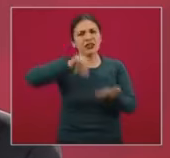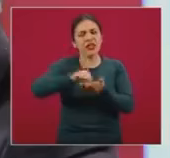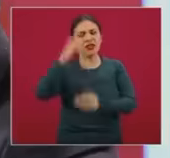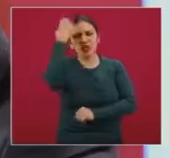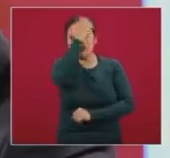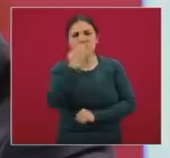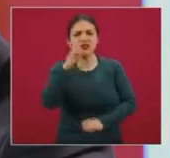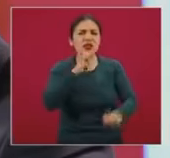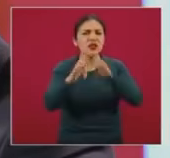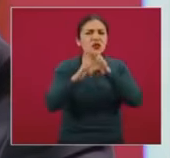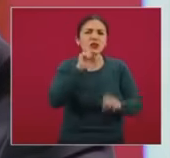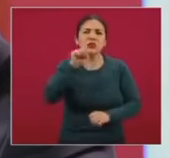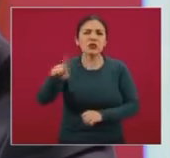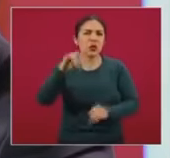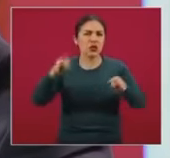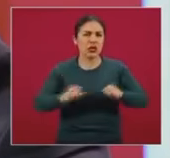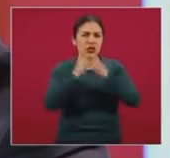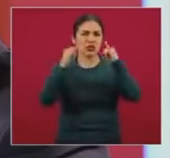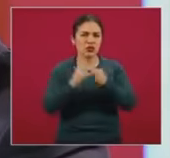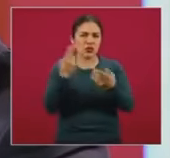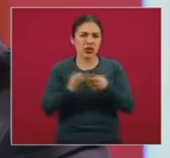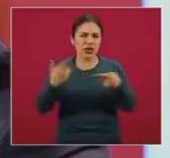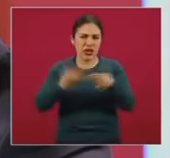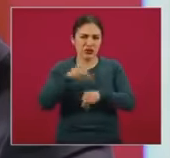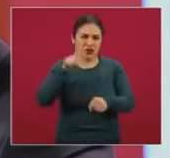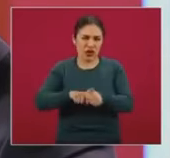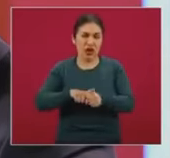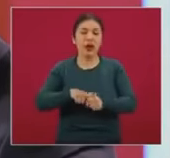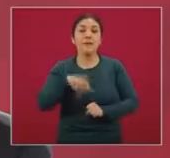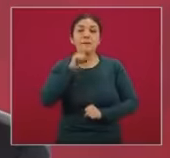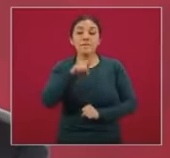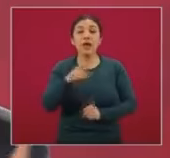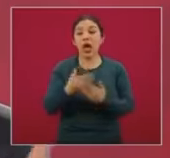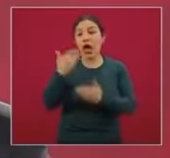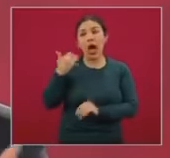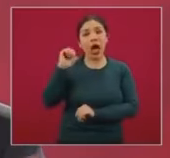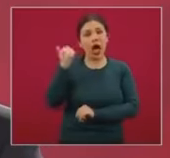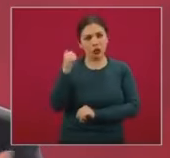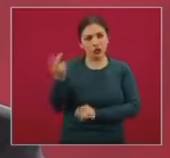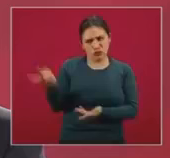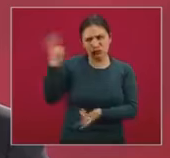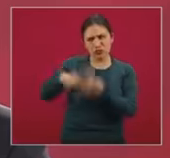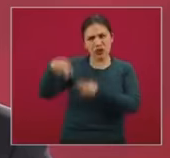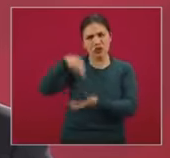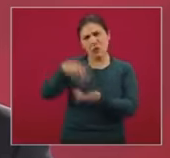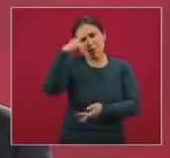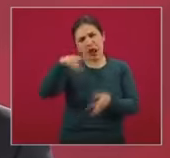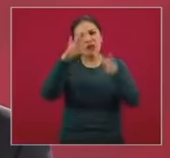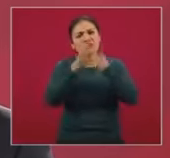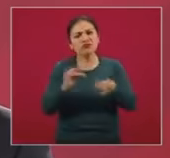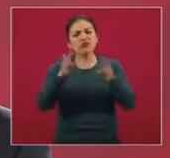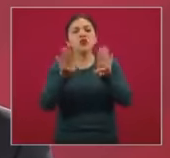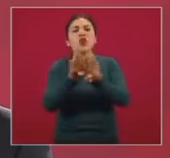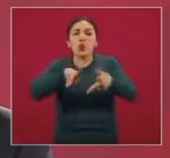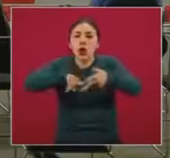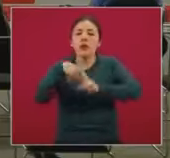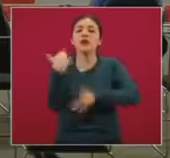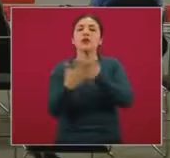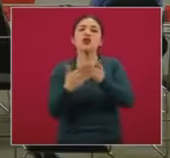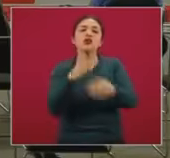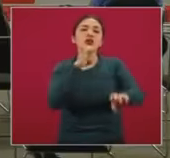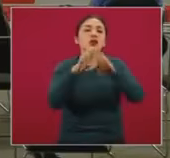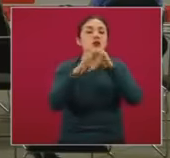Evaluación e Encuestas del propio Instituto Nacional de Salud Pública, en agosto, a comentarnos sobre el inicio del proceso de levantamiento